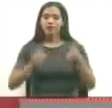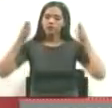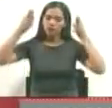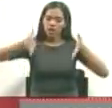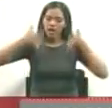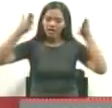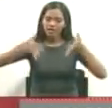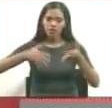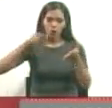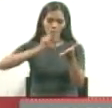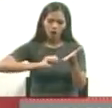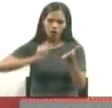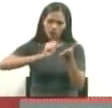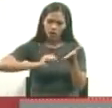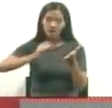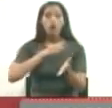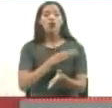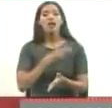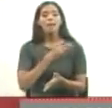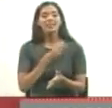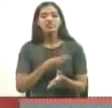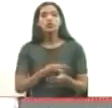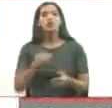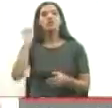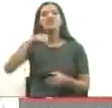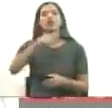escribir con la misión Robinson. ¿Es verdad o es mentira?